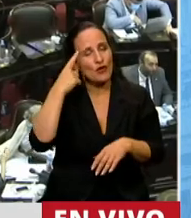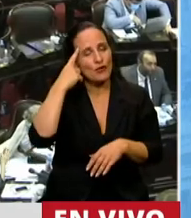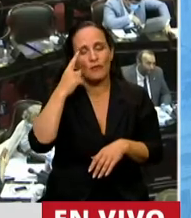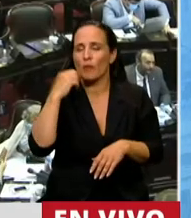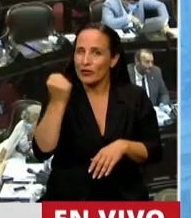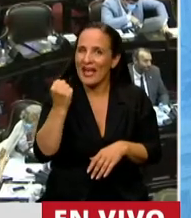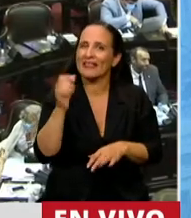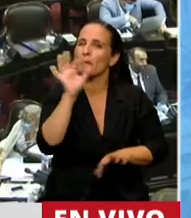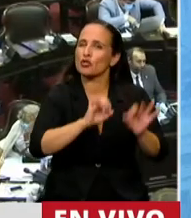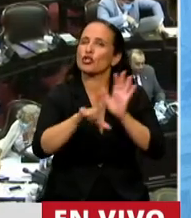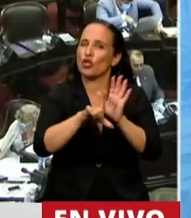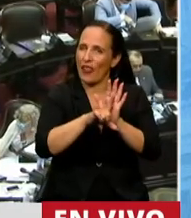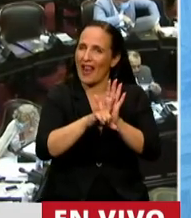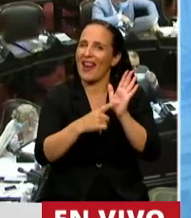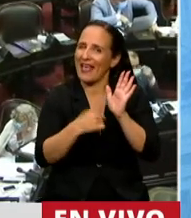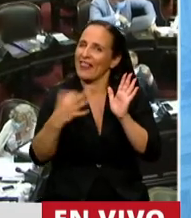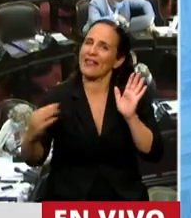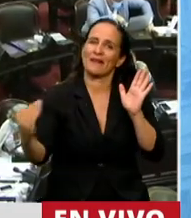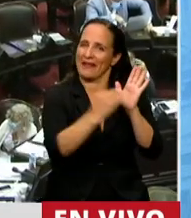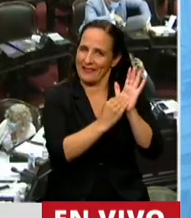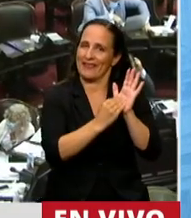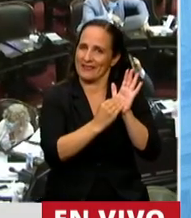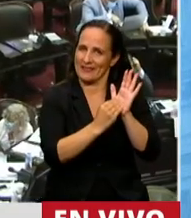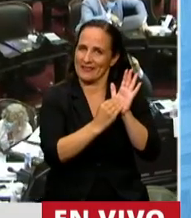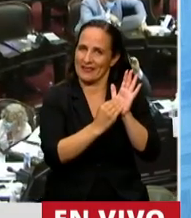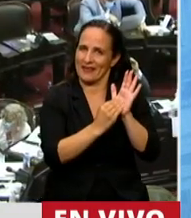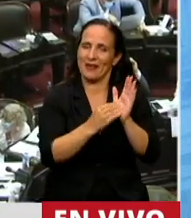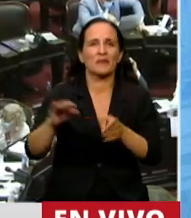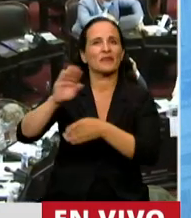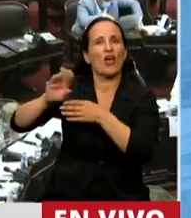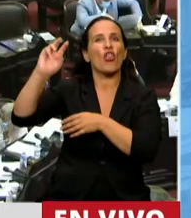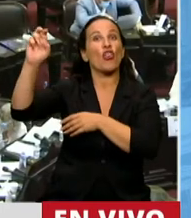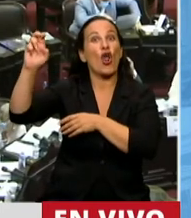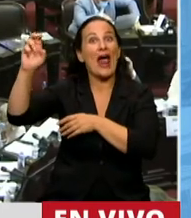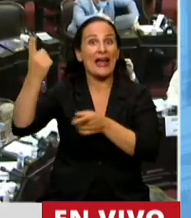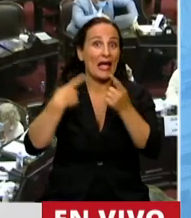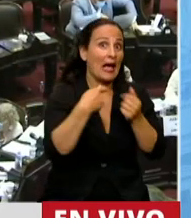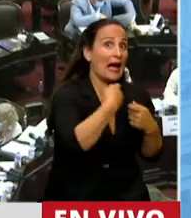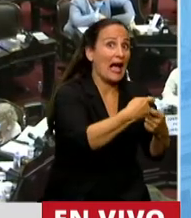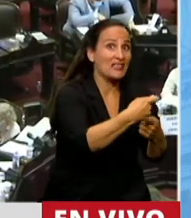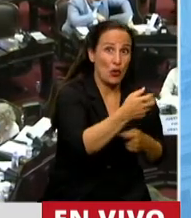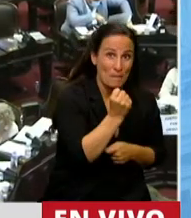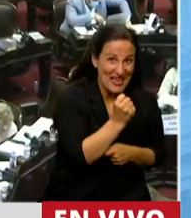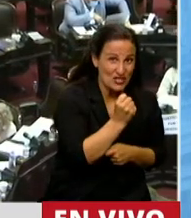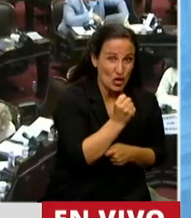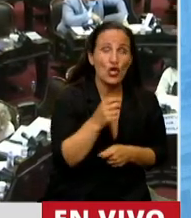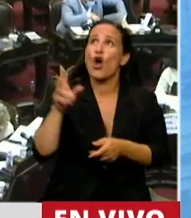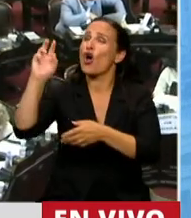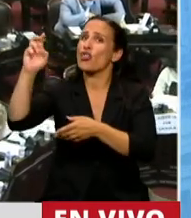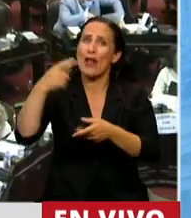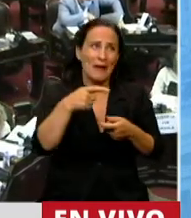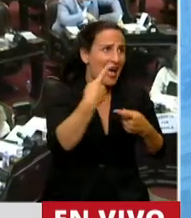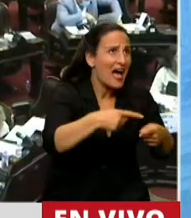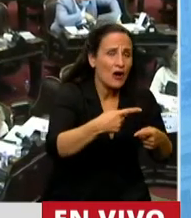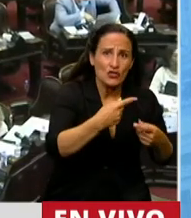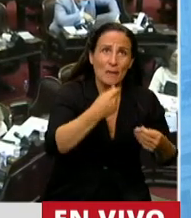la propuesta en este proyecto que estamos tratando. No nos podemos endeudar en dólares para gastar en pesos o para gastos que no sean de capital.